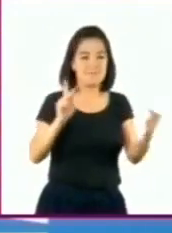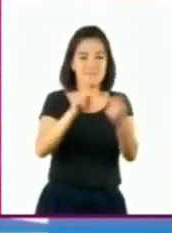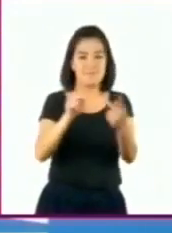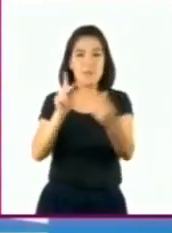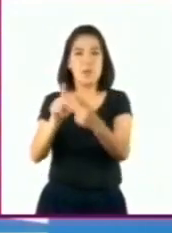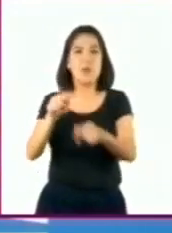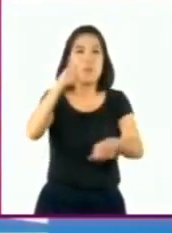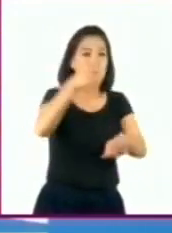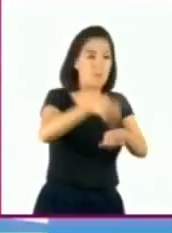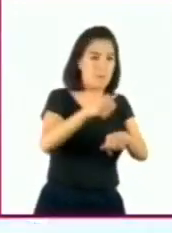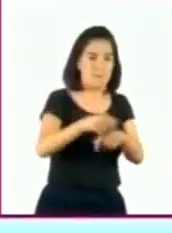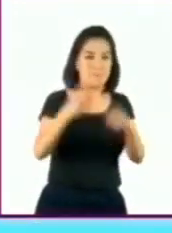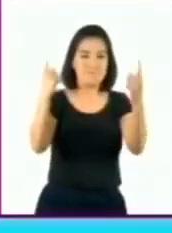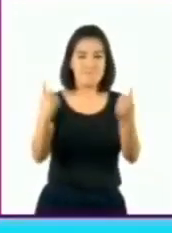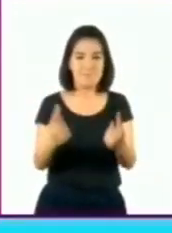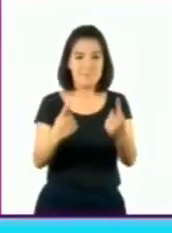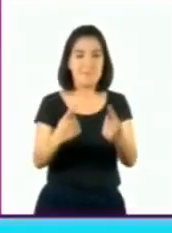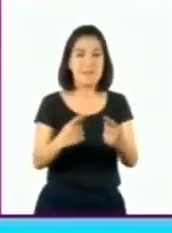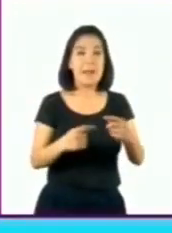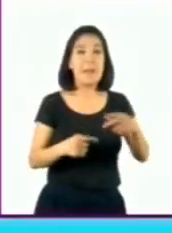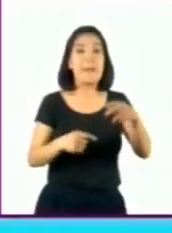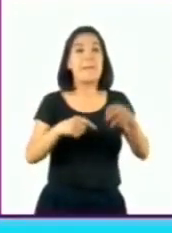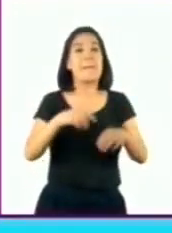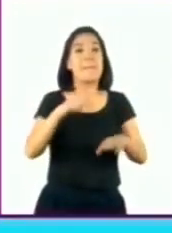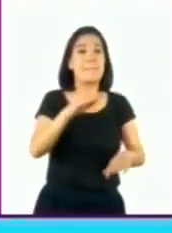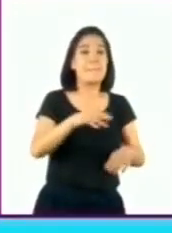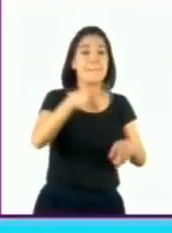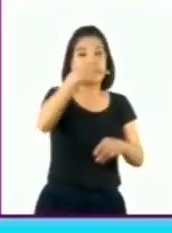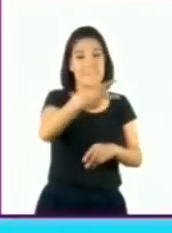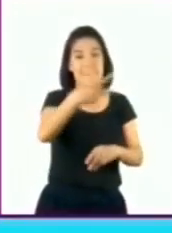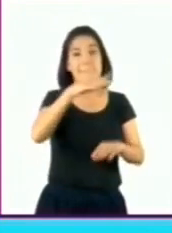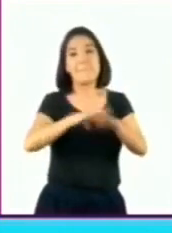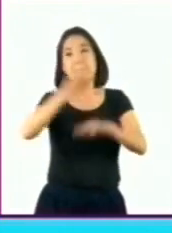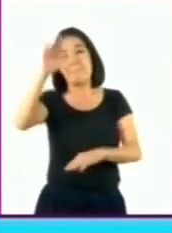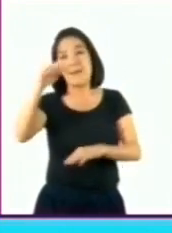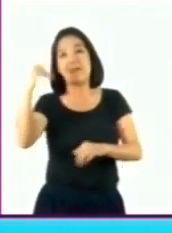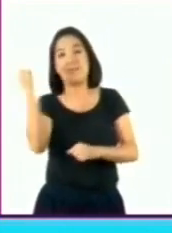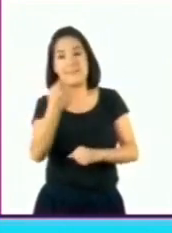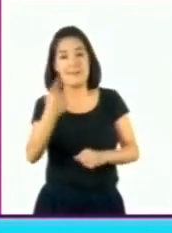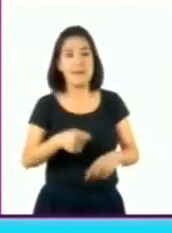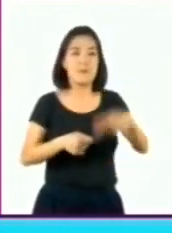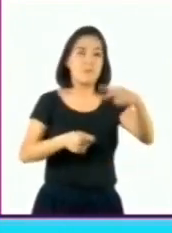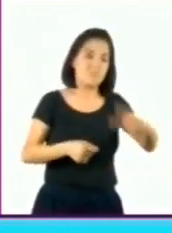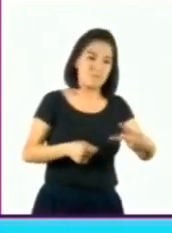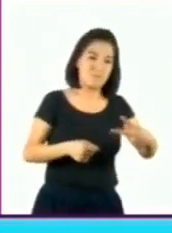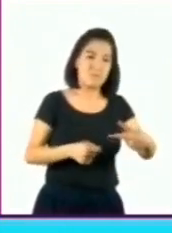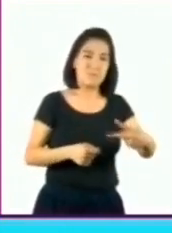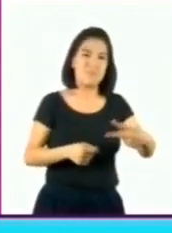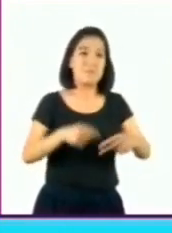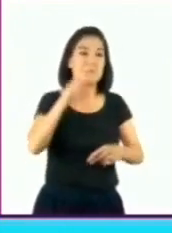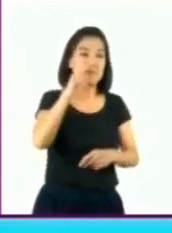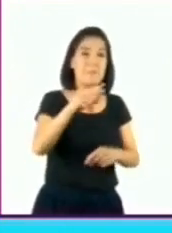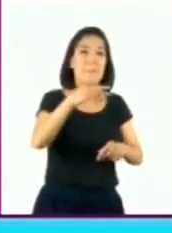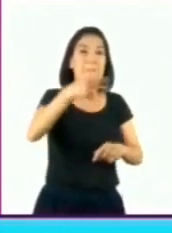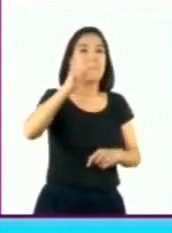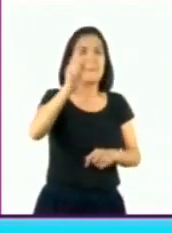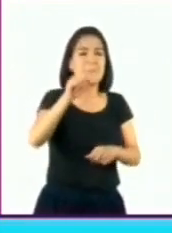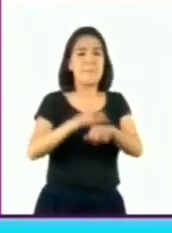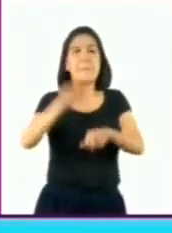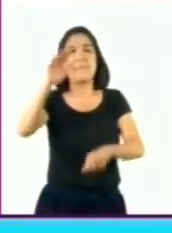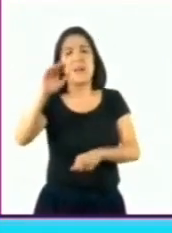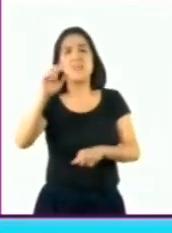cantidades y significa mayor que. Para representar el símbolo de mayor que,